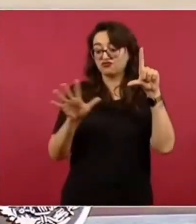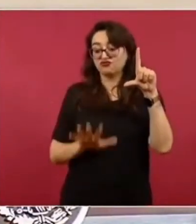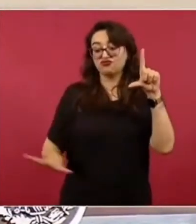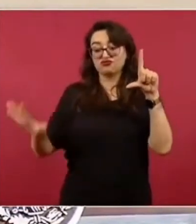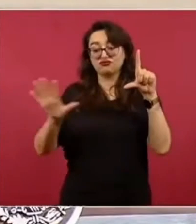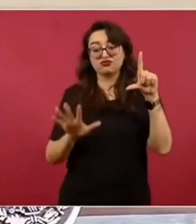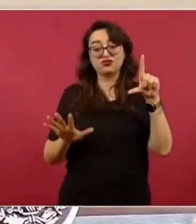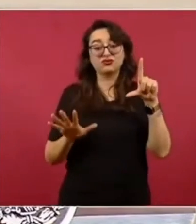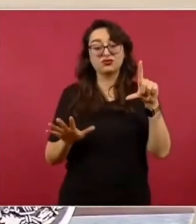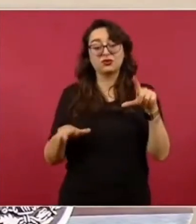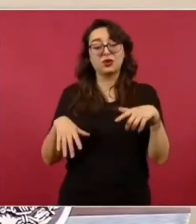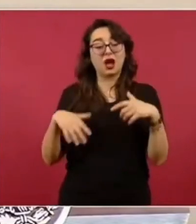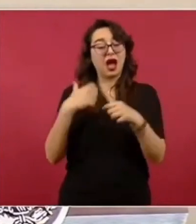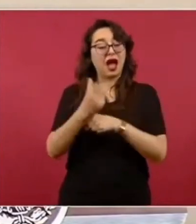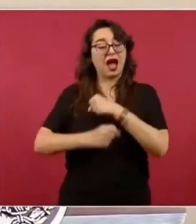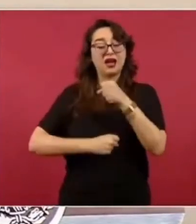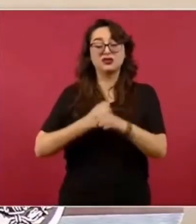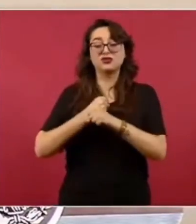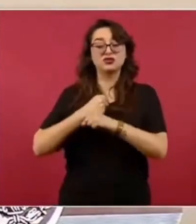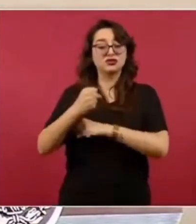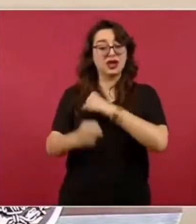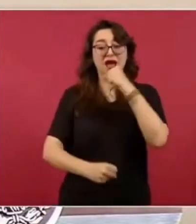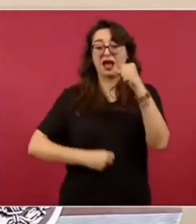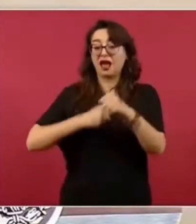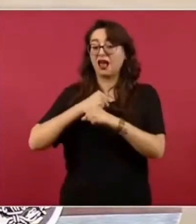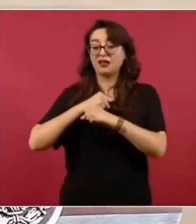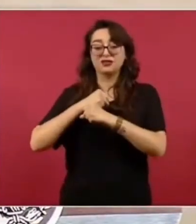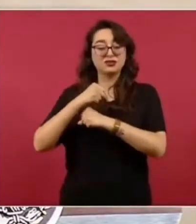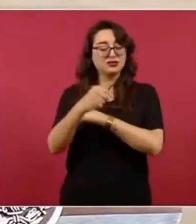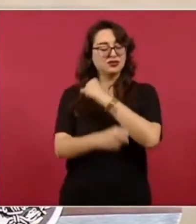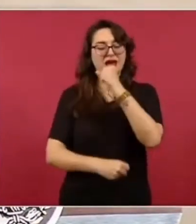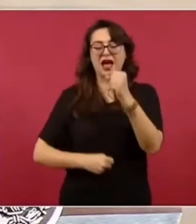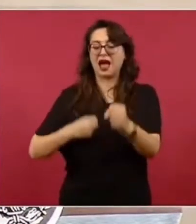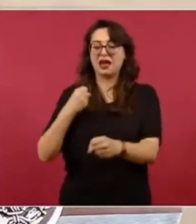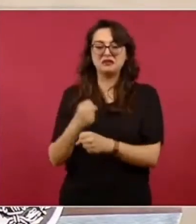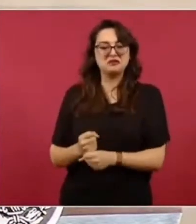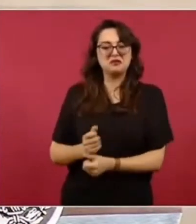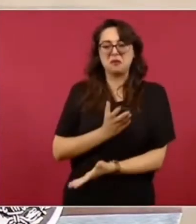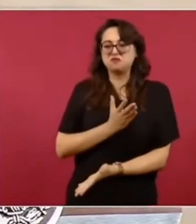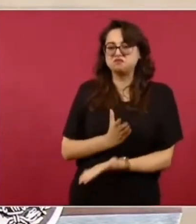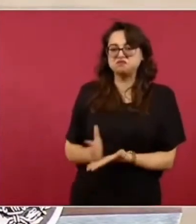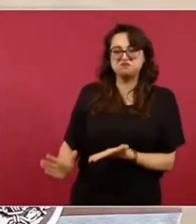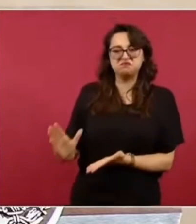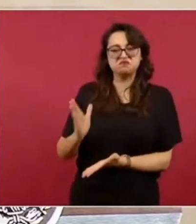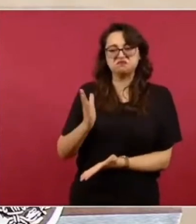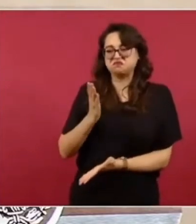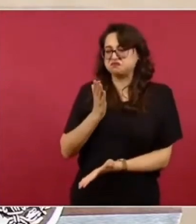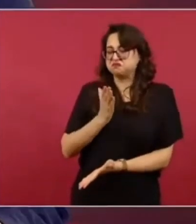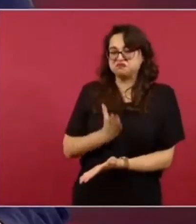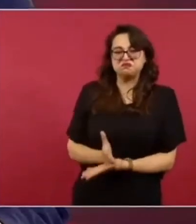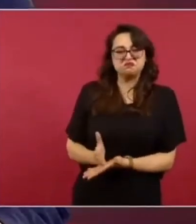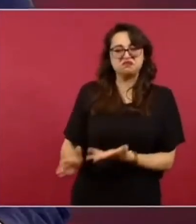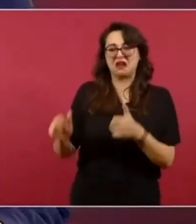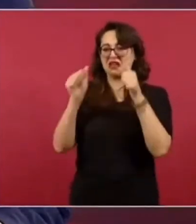porque ha sido excluido, marginado,